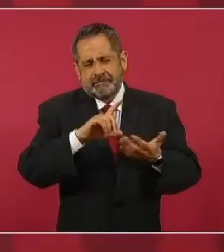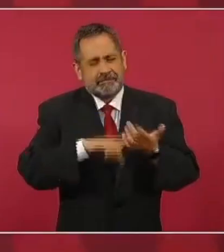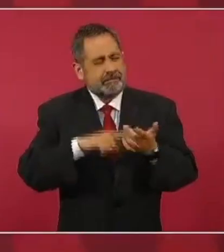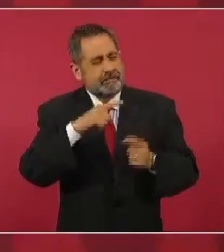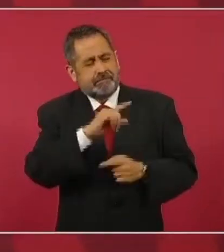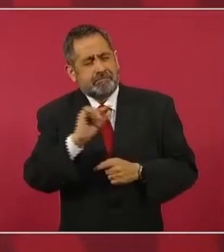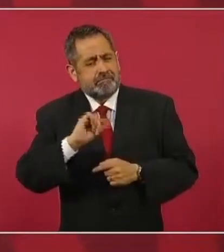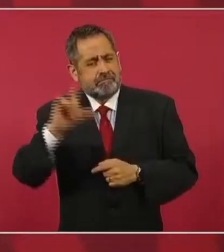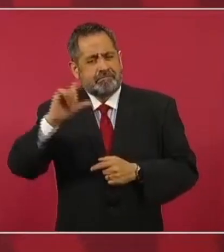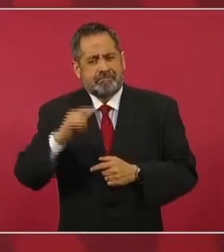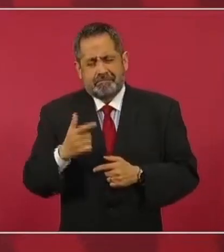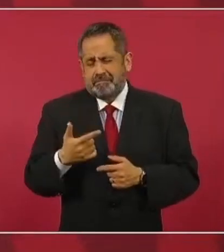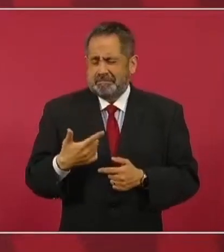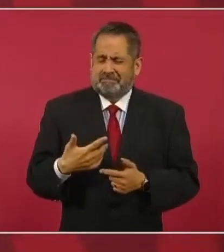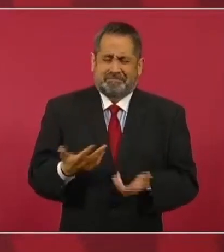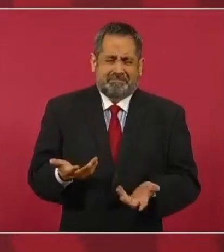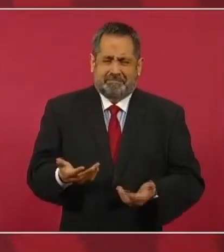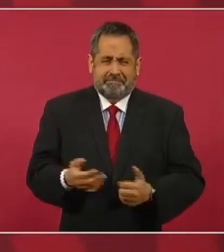funcionario público.